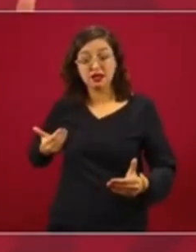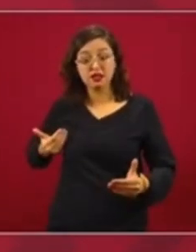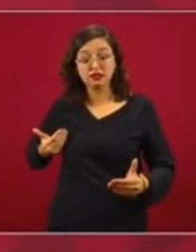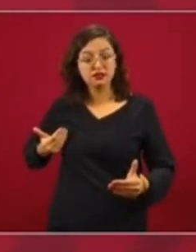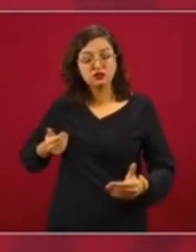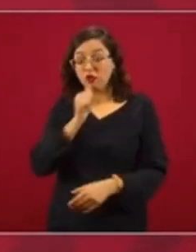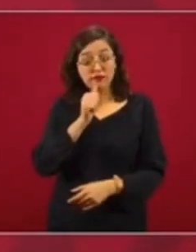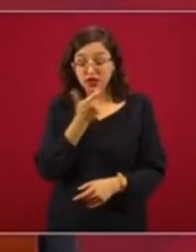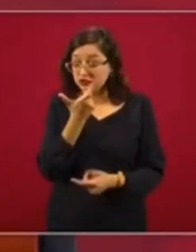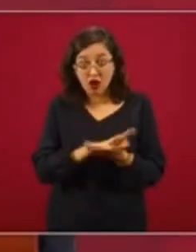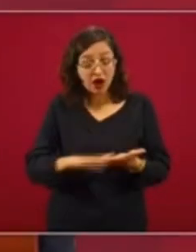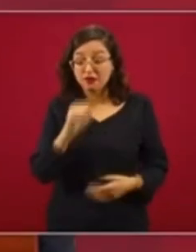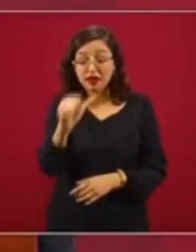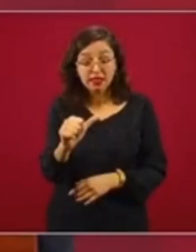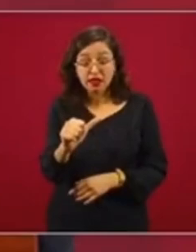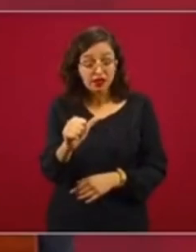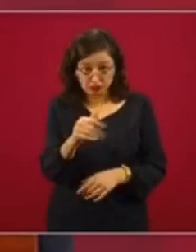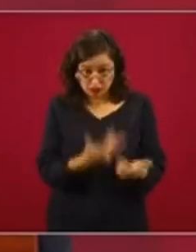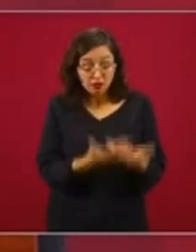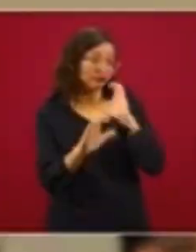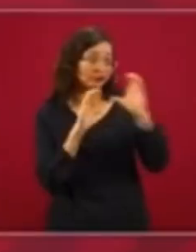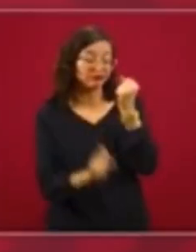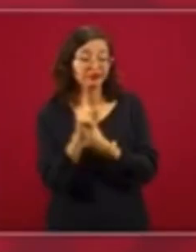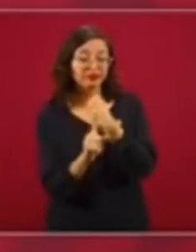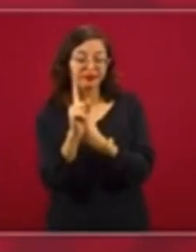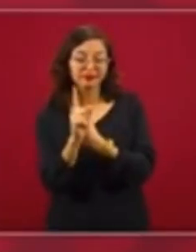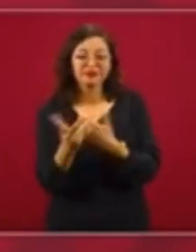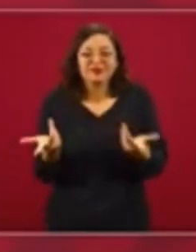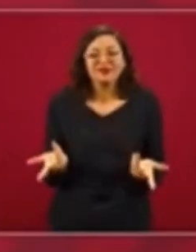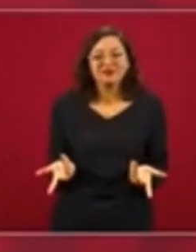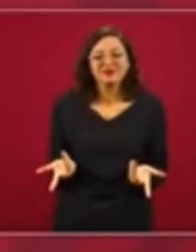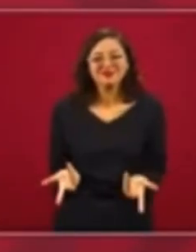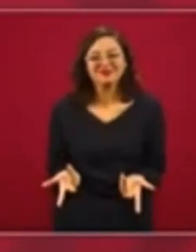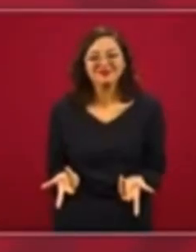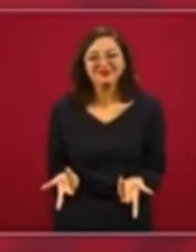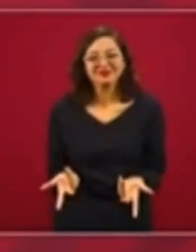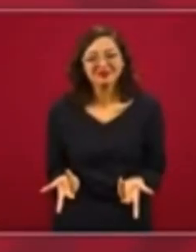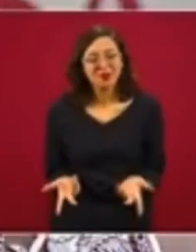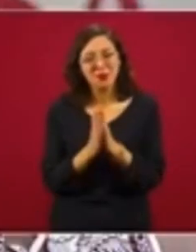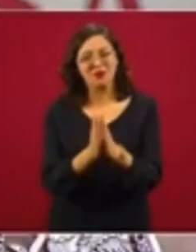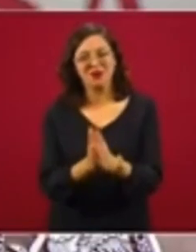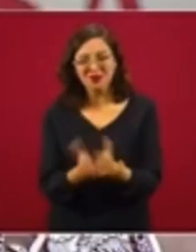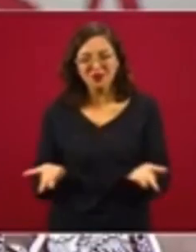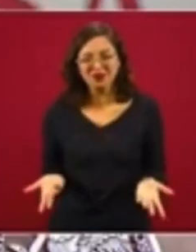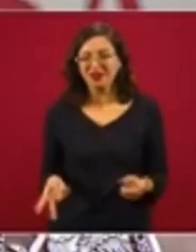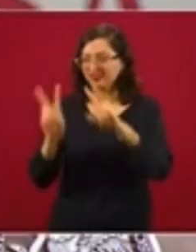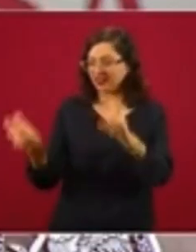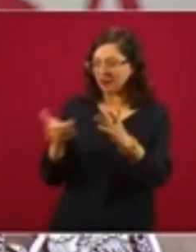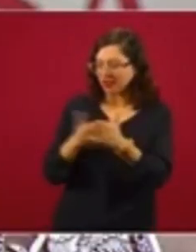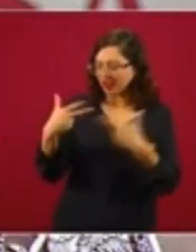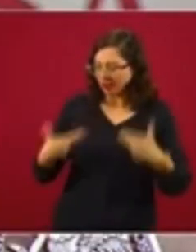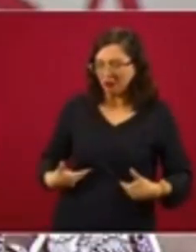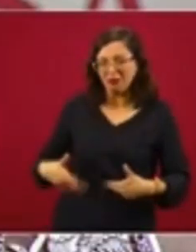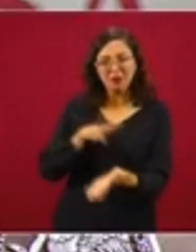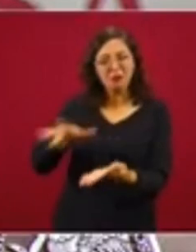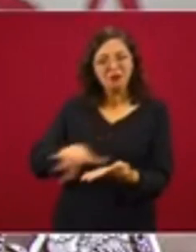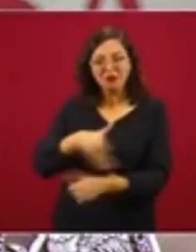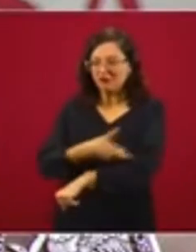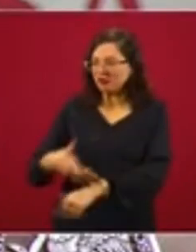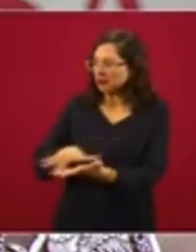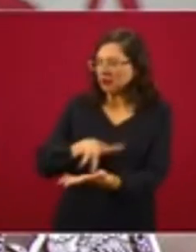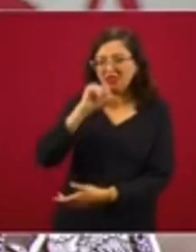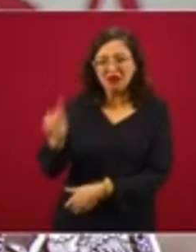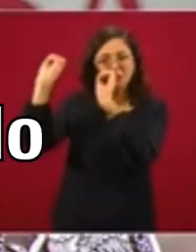la protesta y de manera injustificada. Y pues cómo vamos nosotros a dejar sin apoyo a